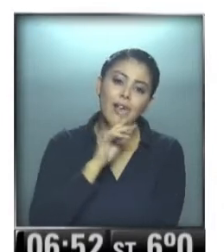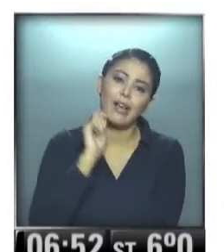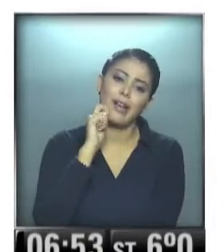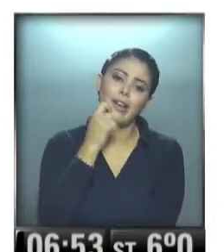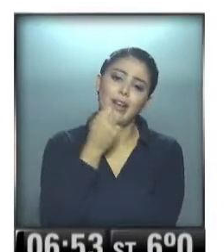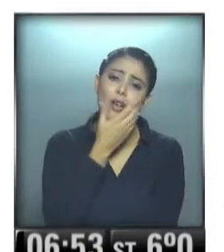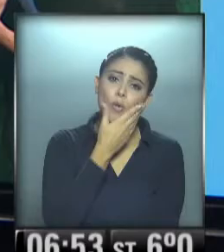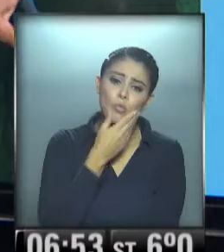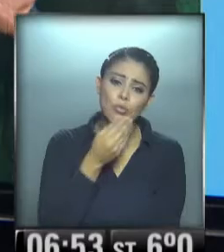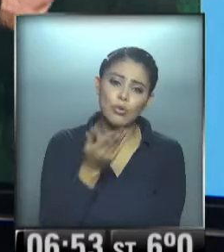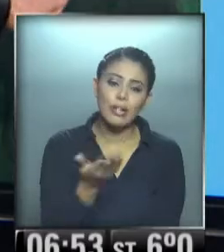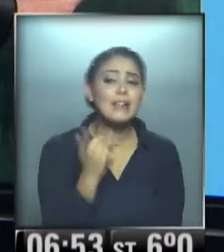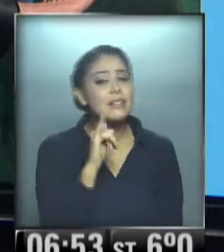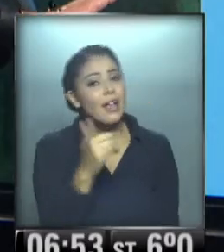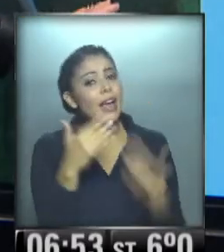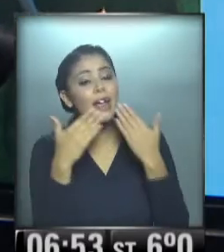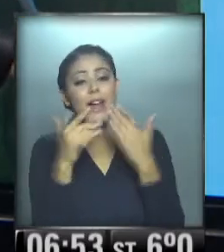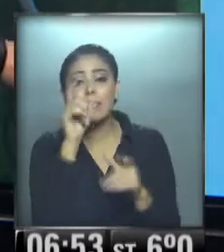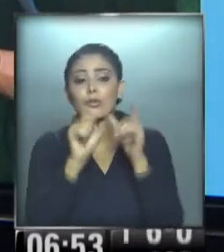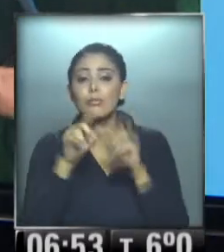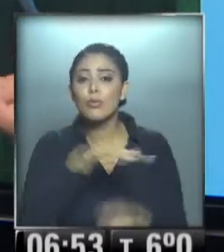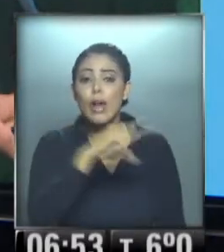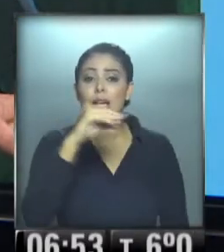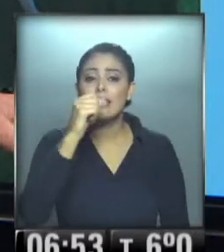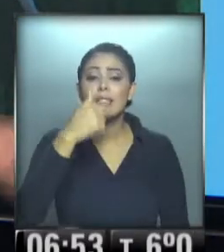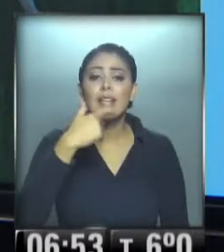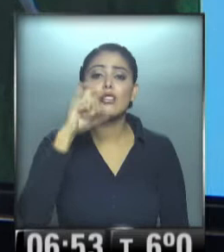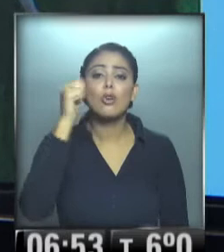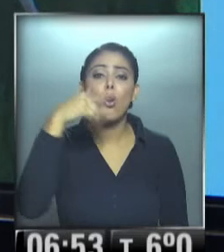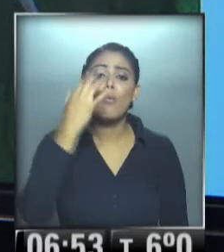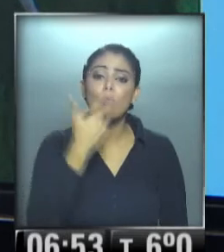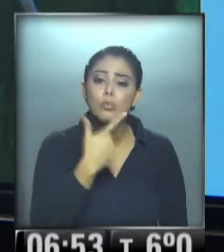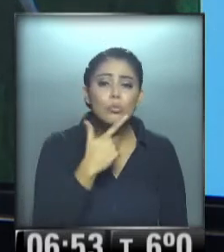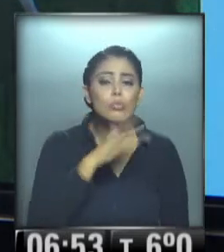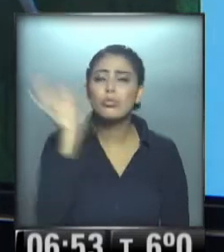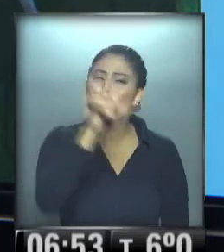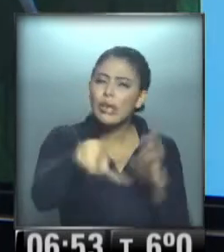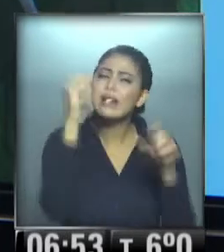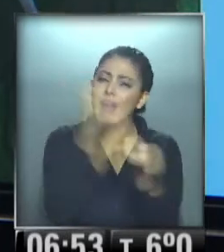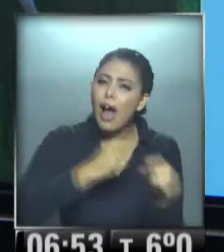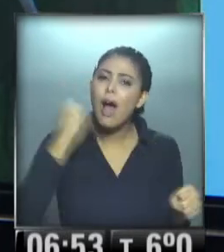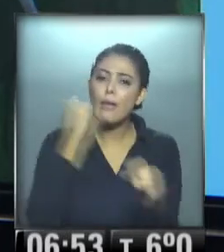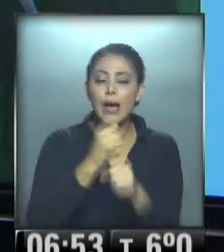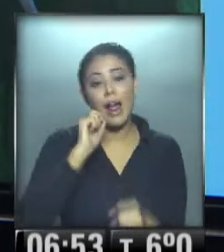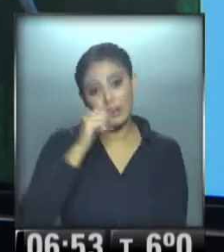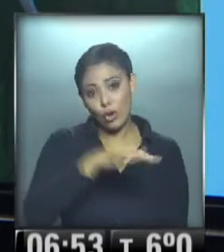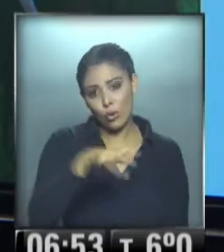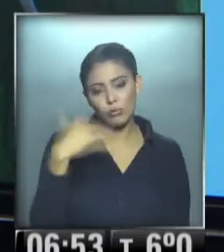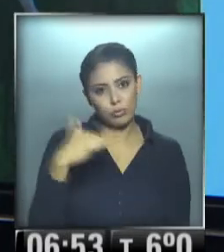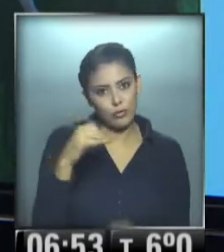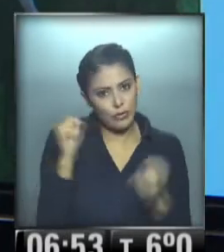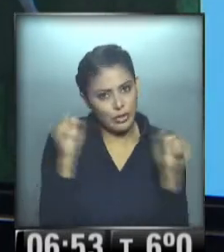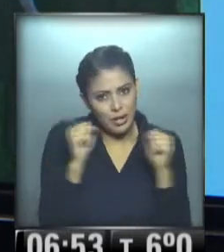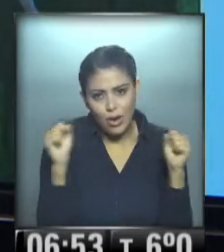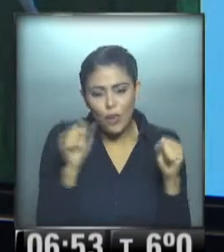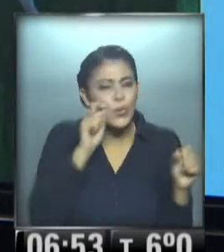hermosa! ¡Ah, gracias! A la gente de Chascomús, a todos ustedes que trabajan mucho. Linda, linda zona. Pero qué fríos